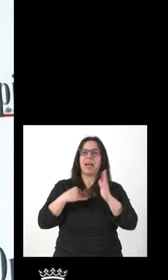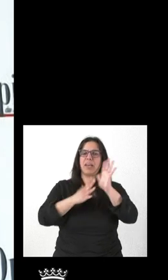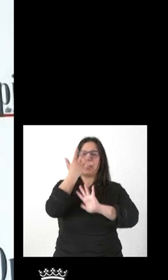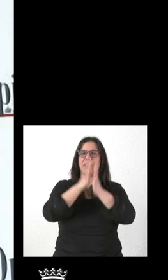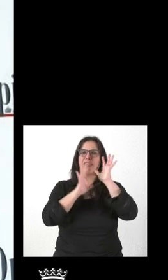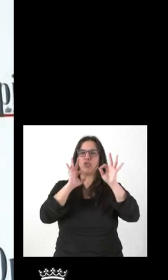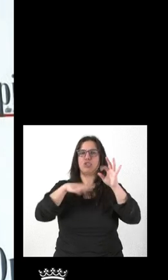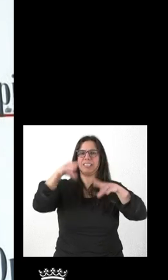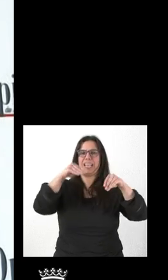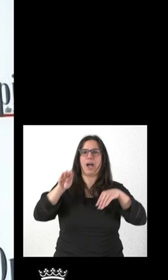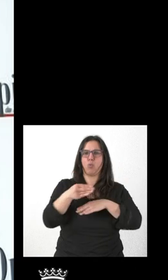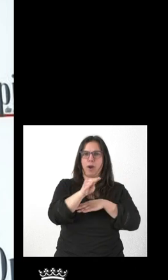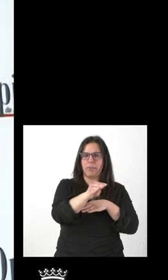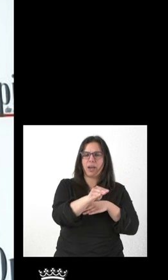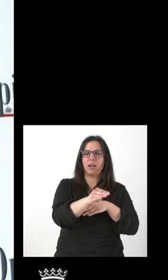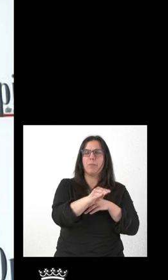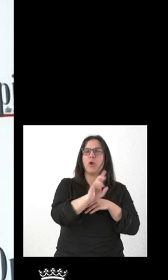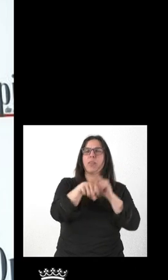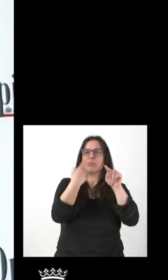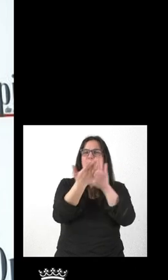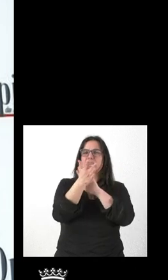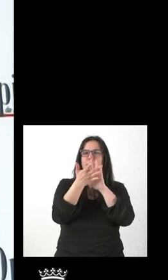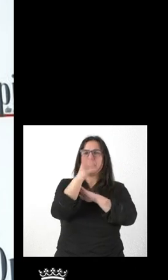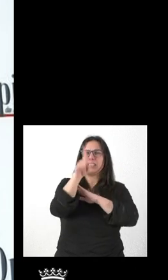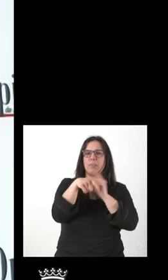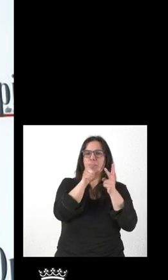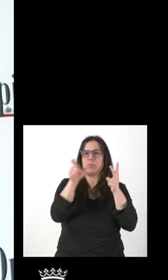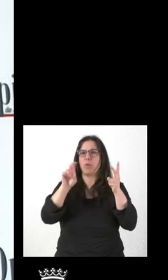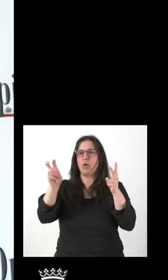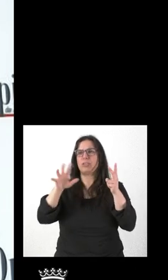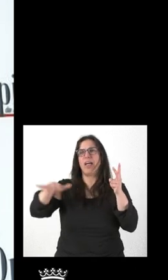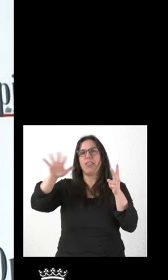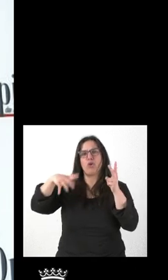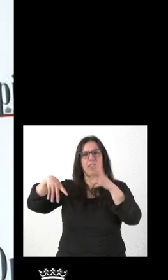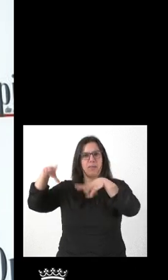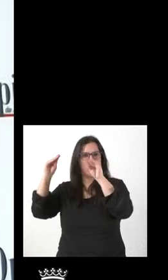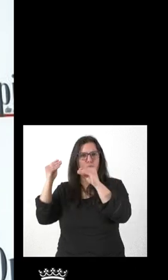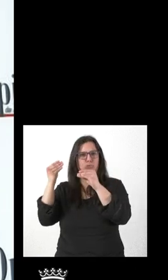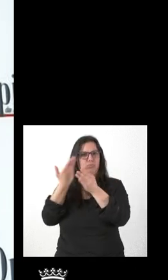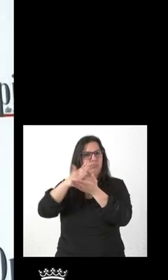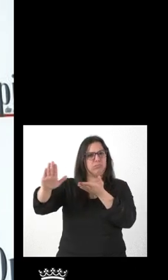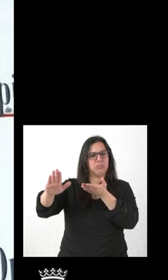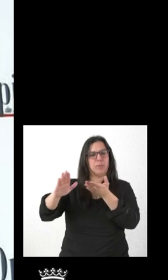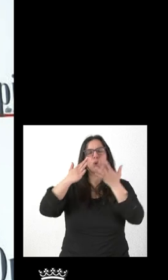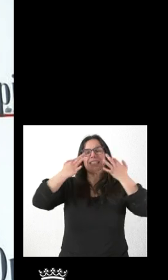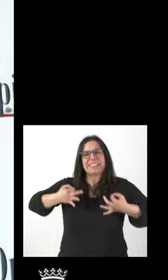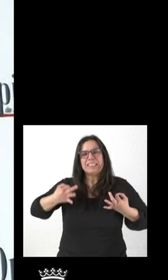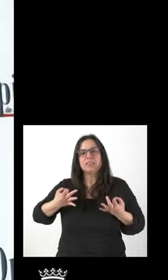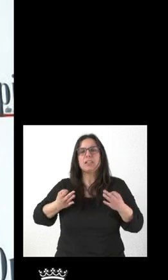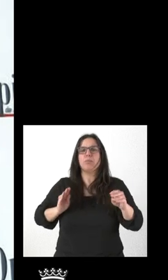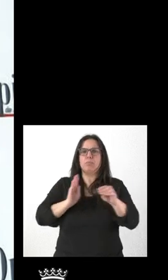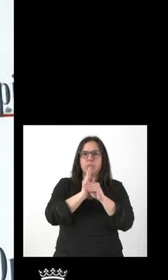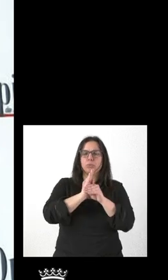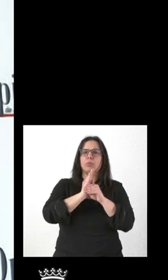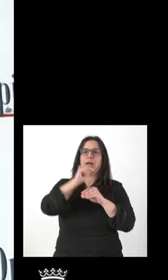partidas que, por ejemplo, solo afectan a los de Burgos, a la zona de Quintanilla, del Coco y demás. ¿Y cuánto exactamente se ha invertido en la